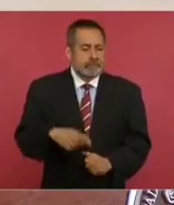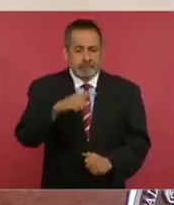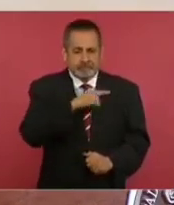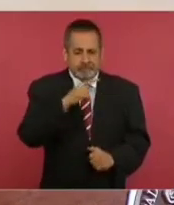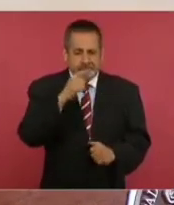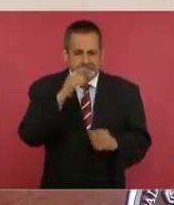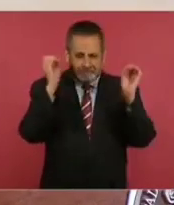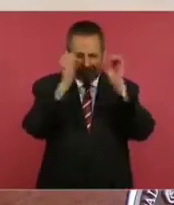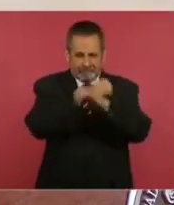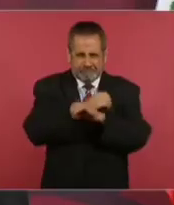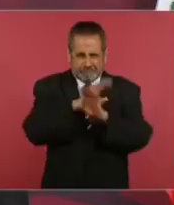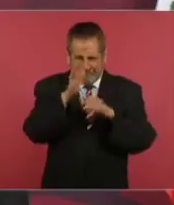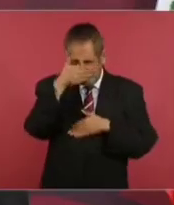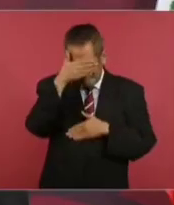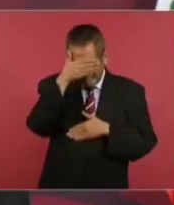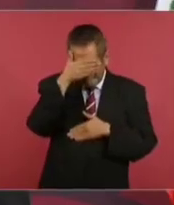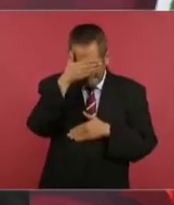allá.